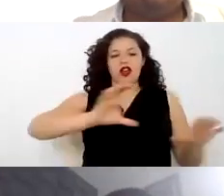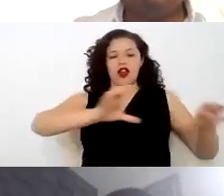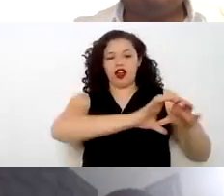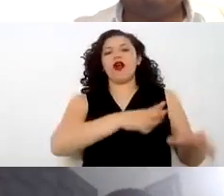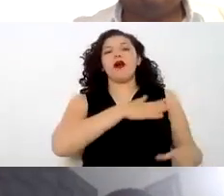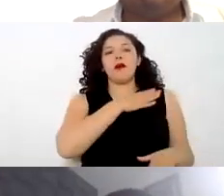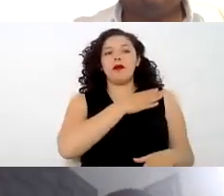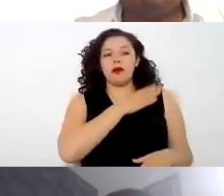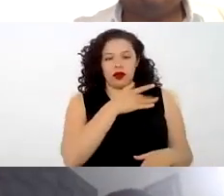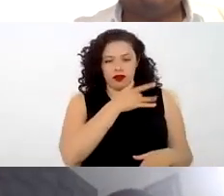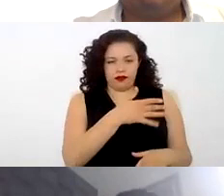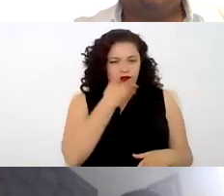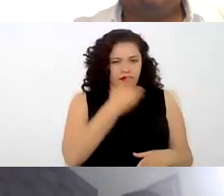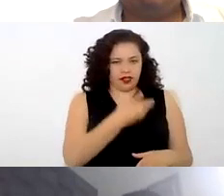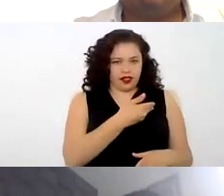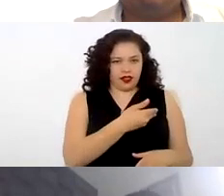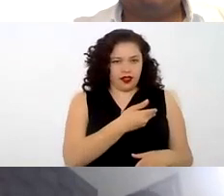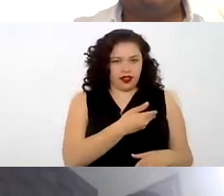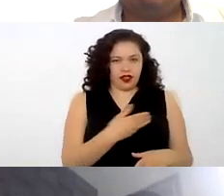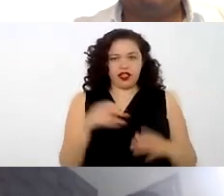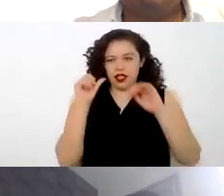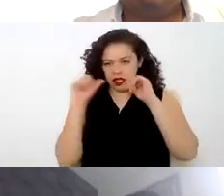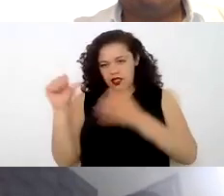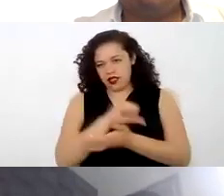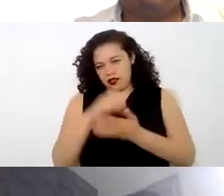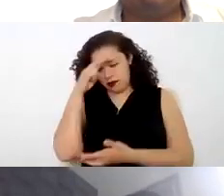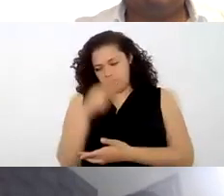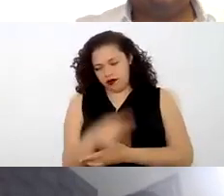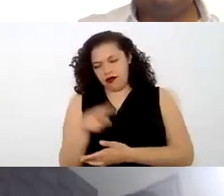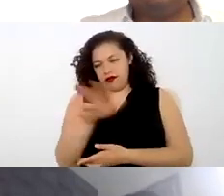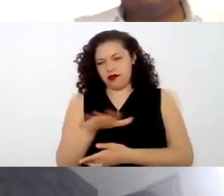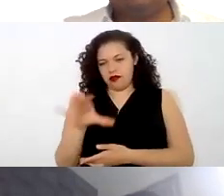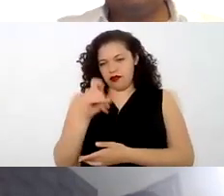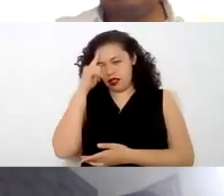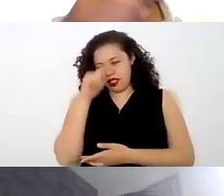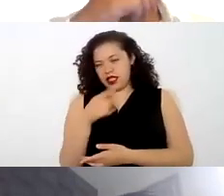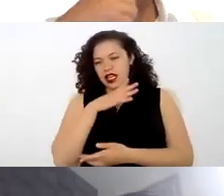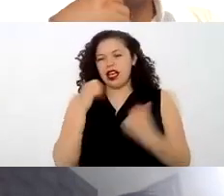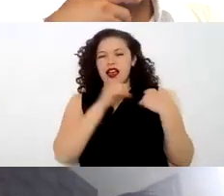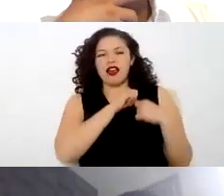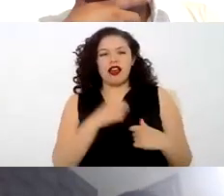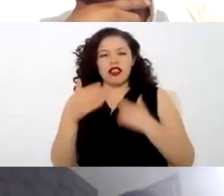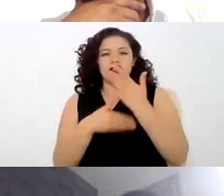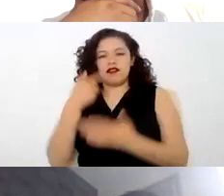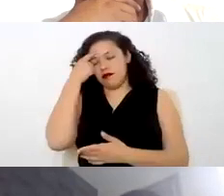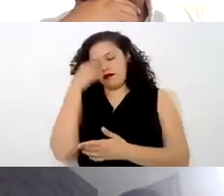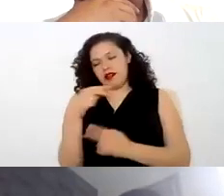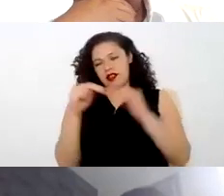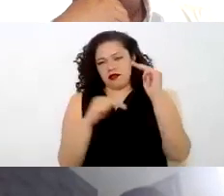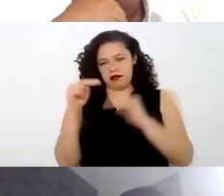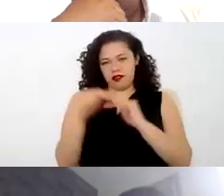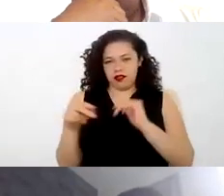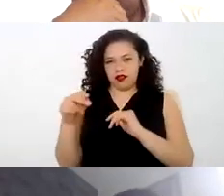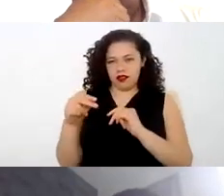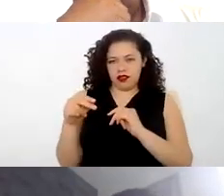Centro Mexicano Pro Bono es una de las pocas asociaciones civiles que se encarga en brindar su servicio en base a los estándares Pro Bono en México,